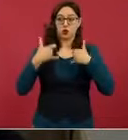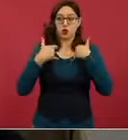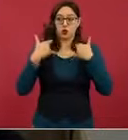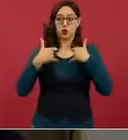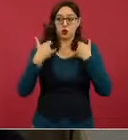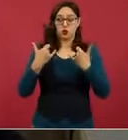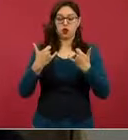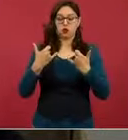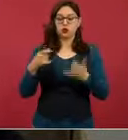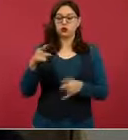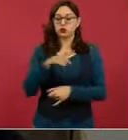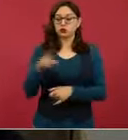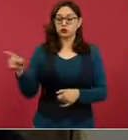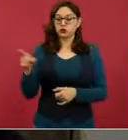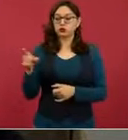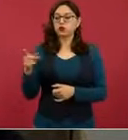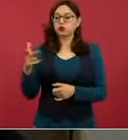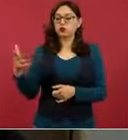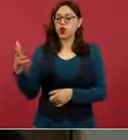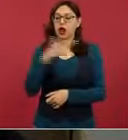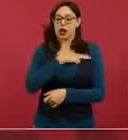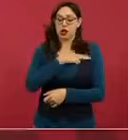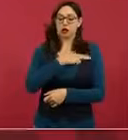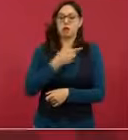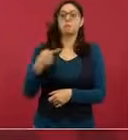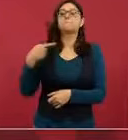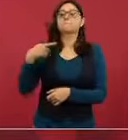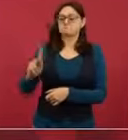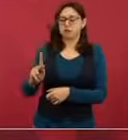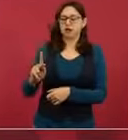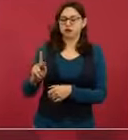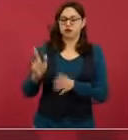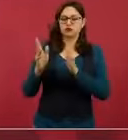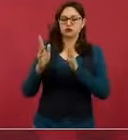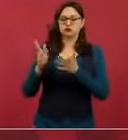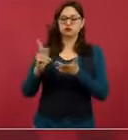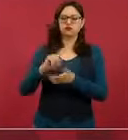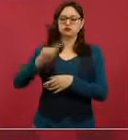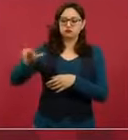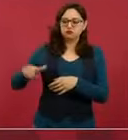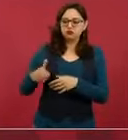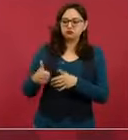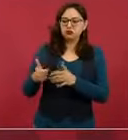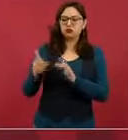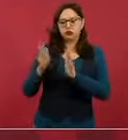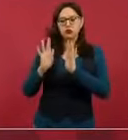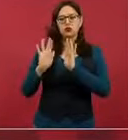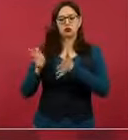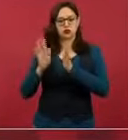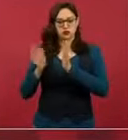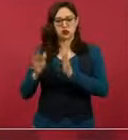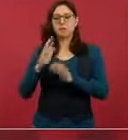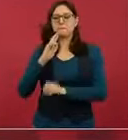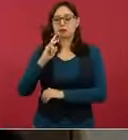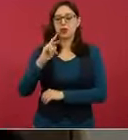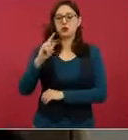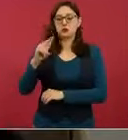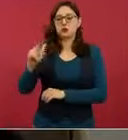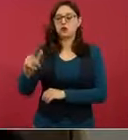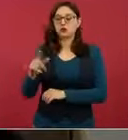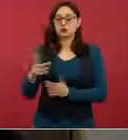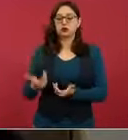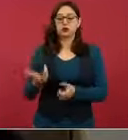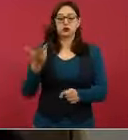Entonces, afortunadamente ya se les ha dado de alta a los hospitalizados, queda